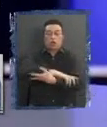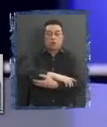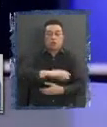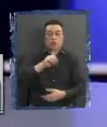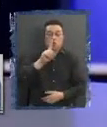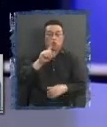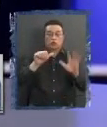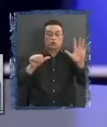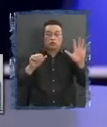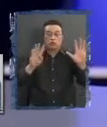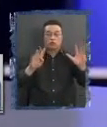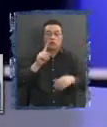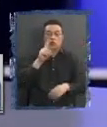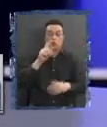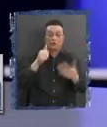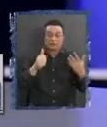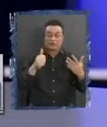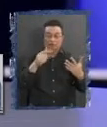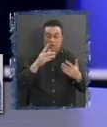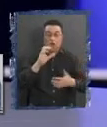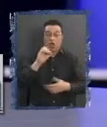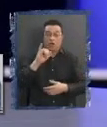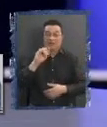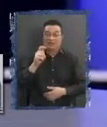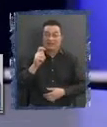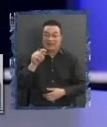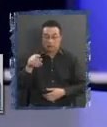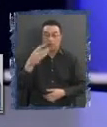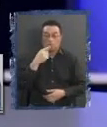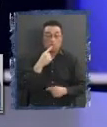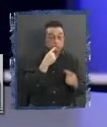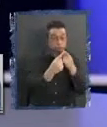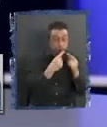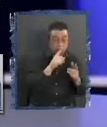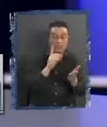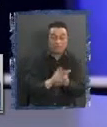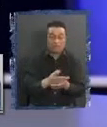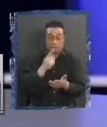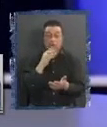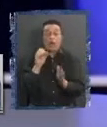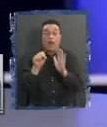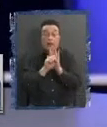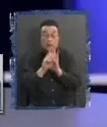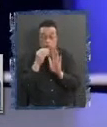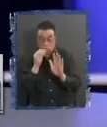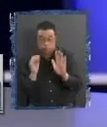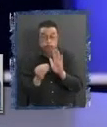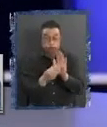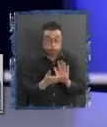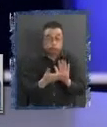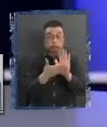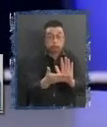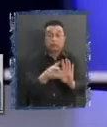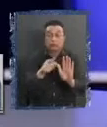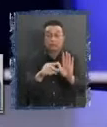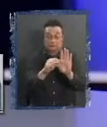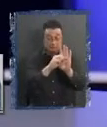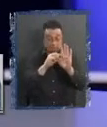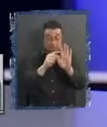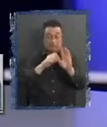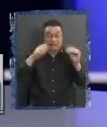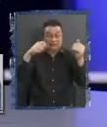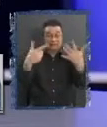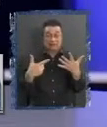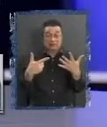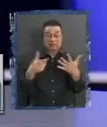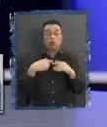decir, consulta. Pero cuando presentamos el artículo, la indicación que establecía que ese inciso séptimo que establece el